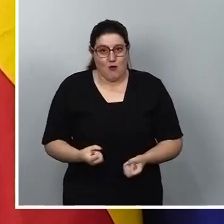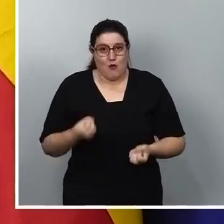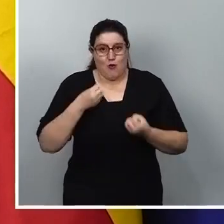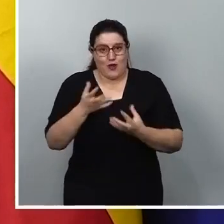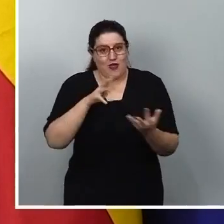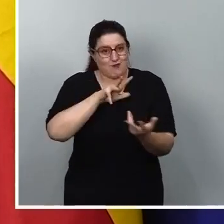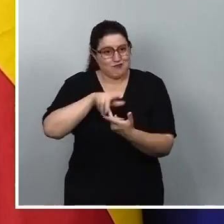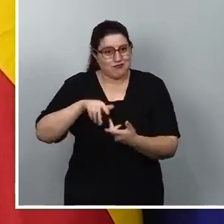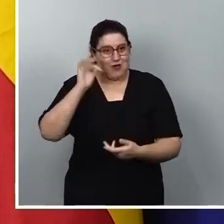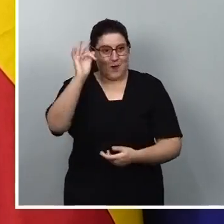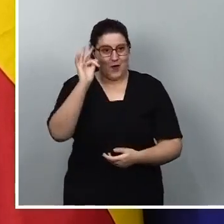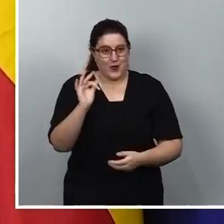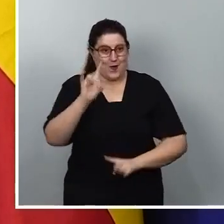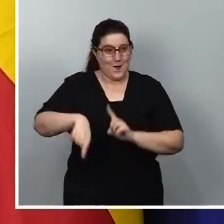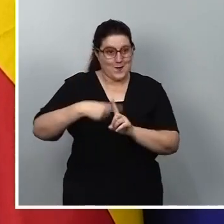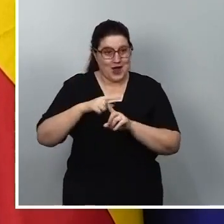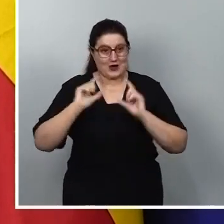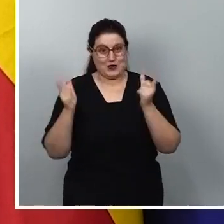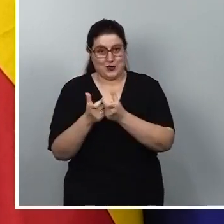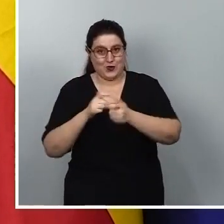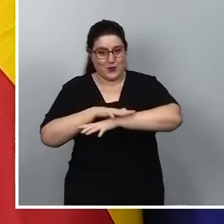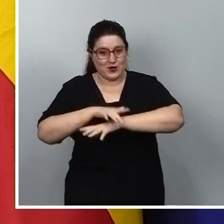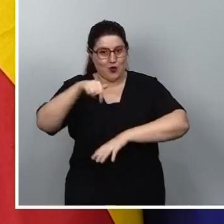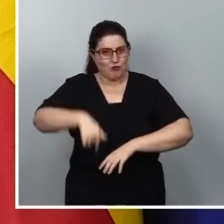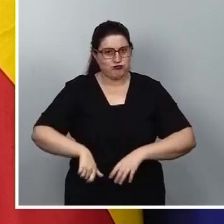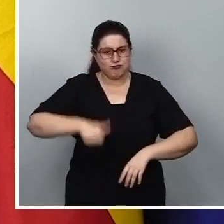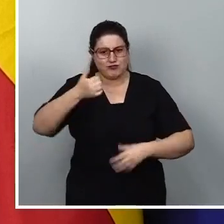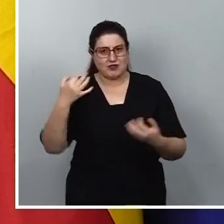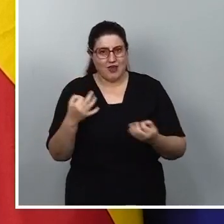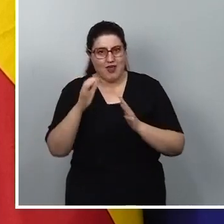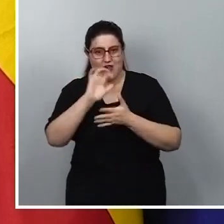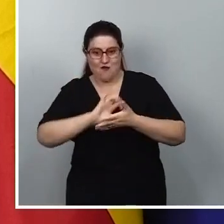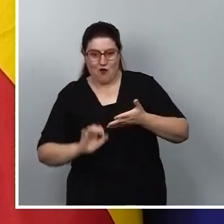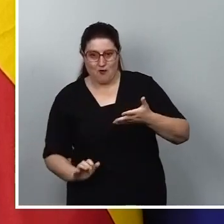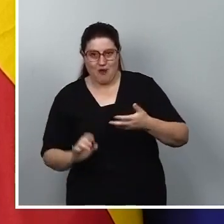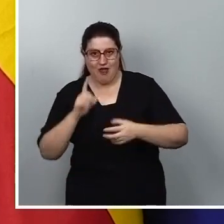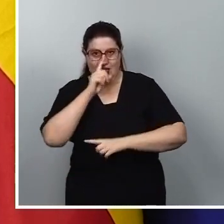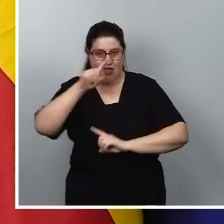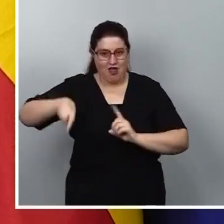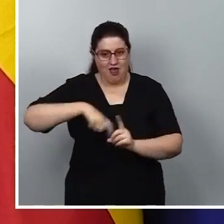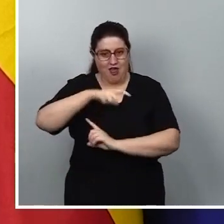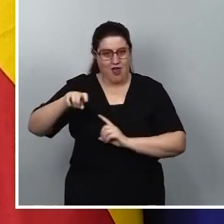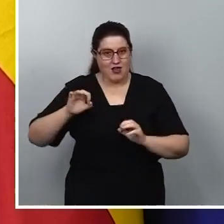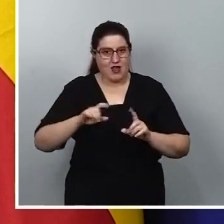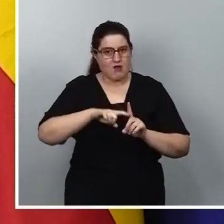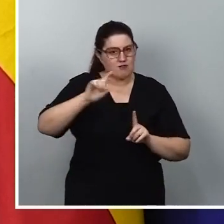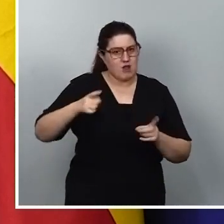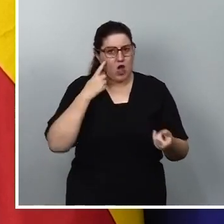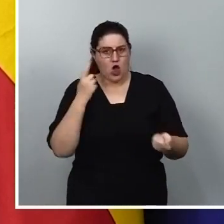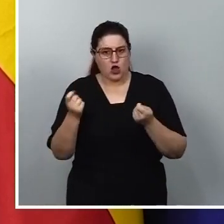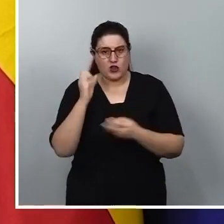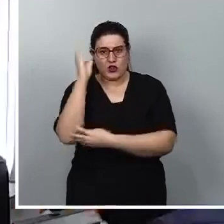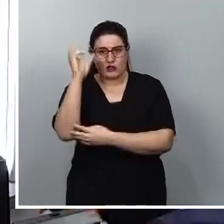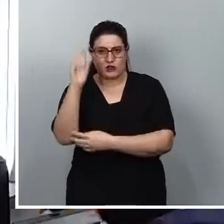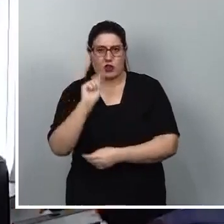Como saben, el Consejo de Ministros ha aprobado hoy el Informe Anual de Monitorización del Discurso de Odio